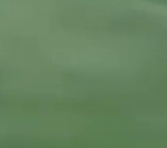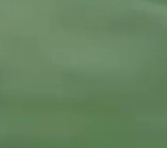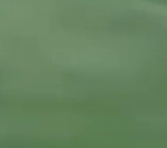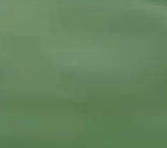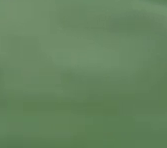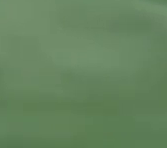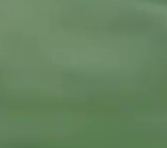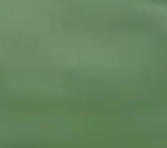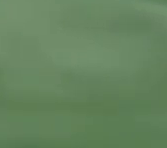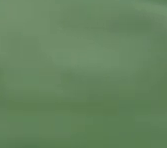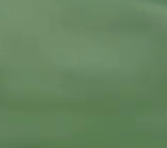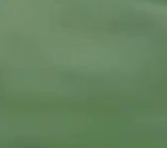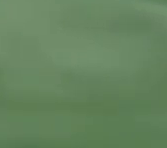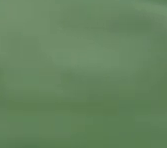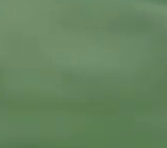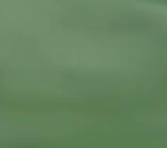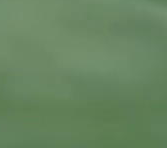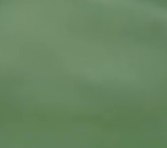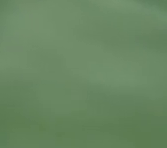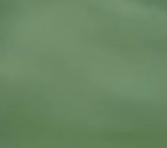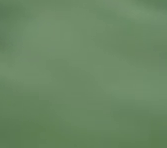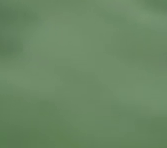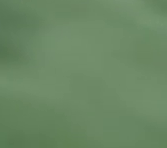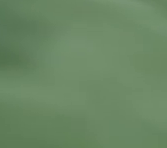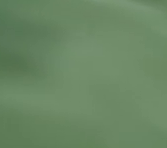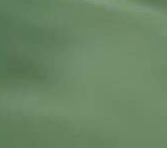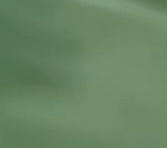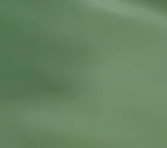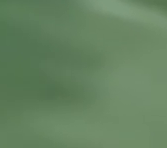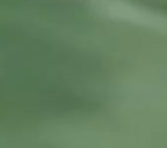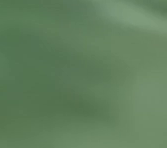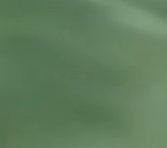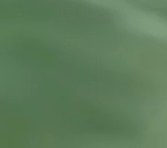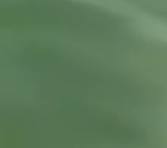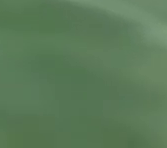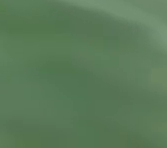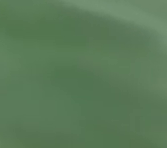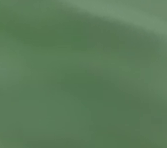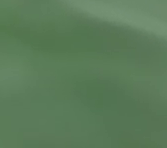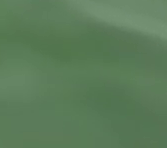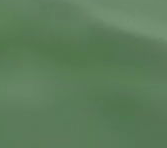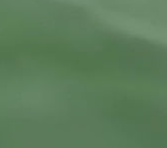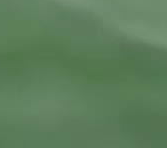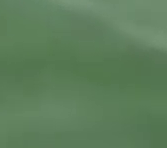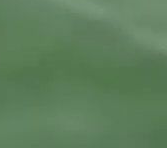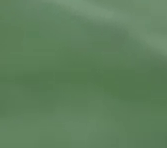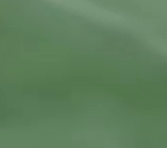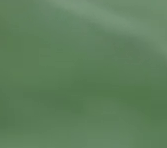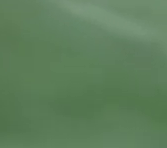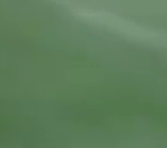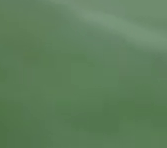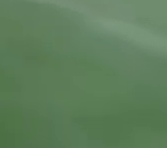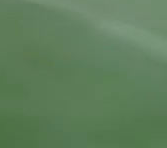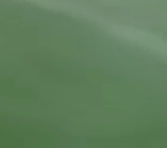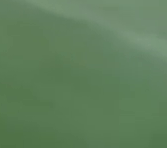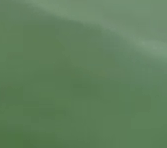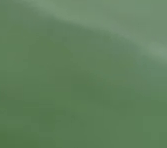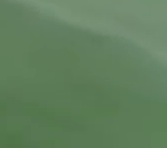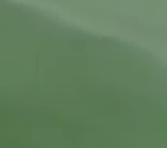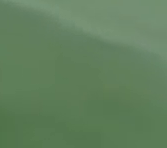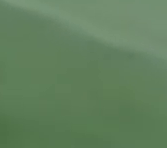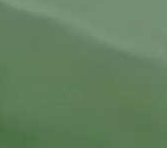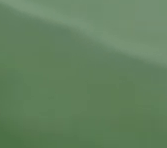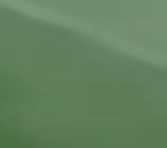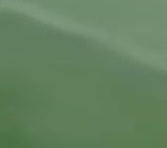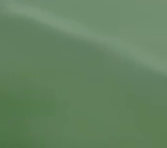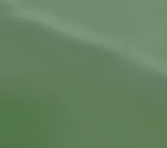prosiguen el avance y el Batallón 3 emprende la retirada de manera desorganizada. El pueblo de San Blas es